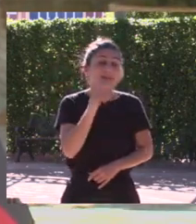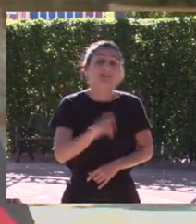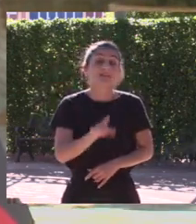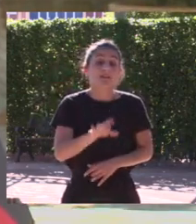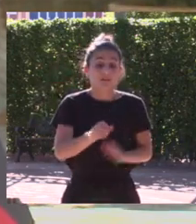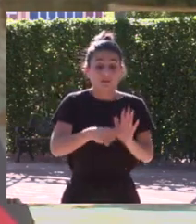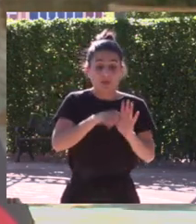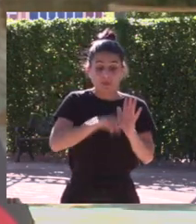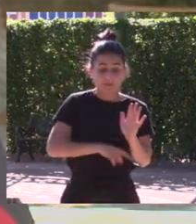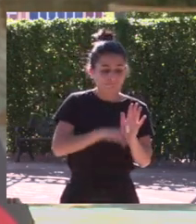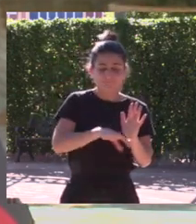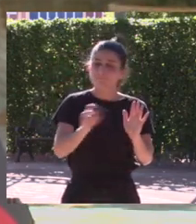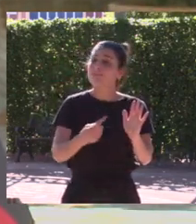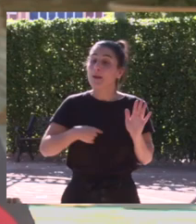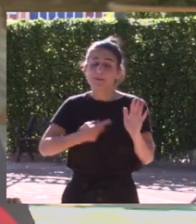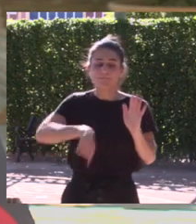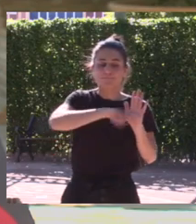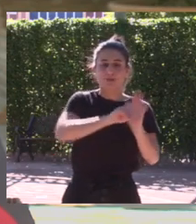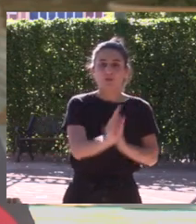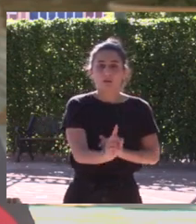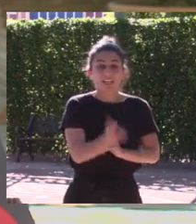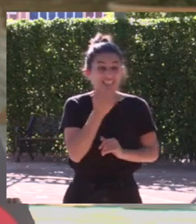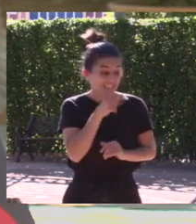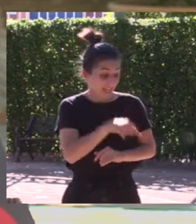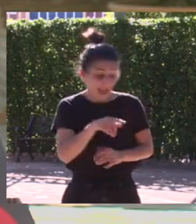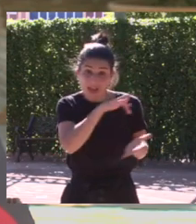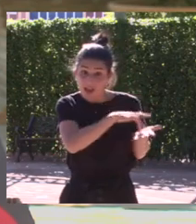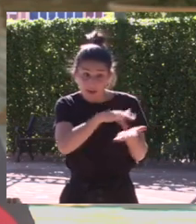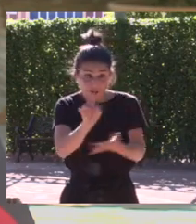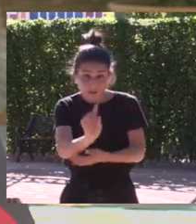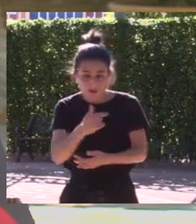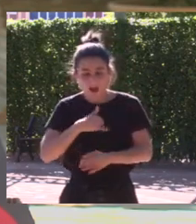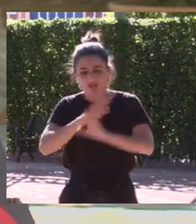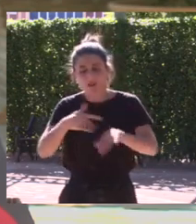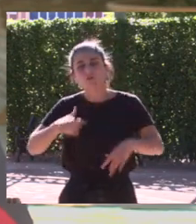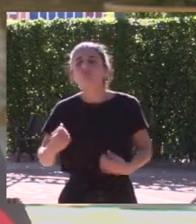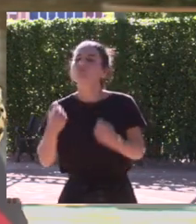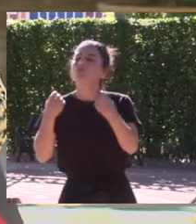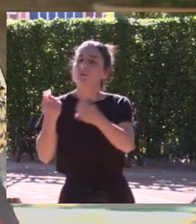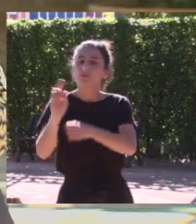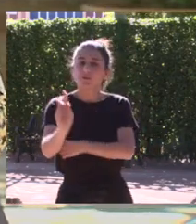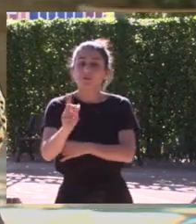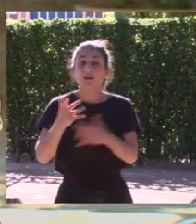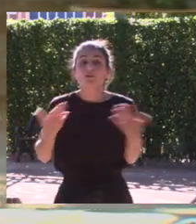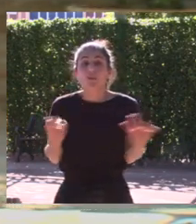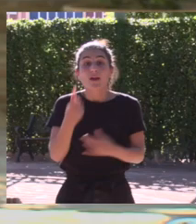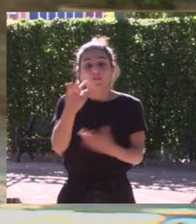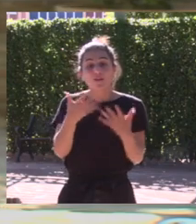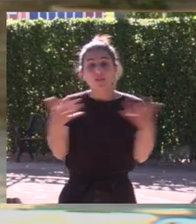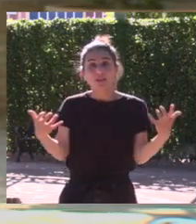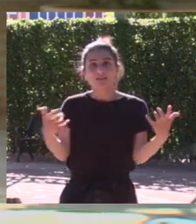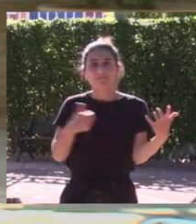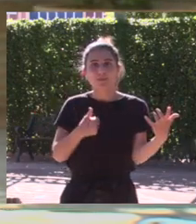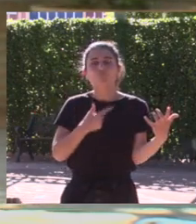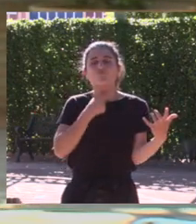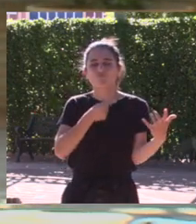que me dejó fuera de mis primeros juegos no lo habría conseguido con lo cual pues hay